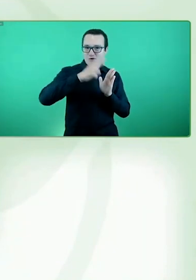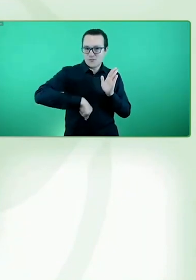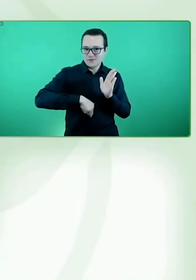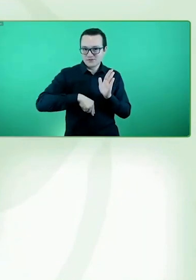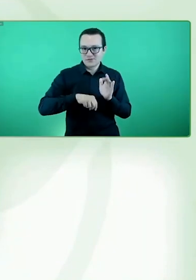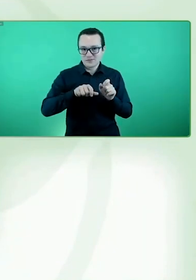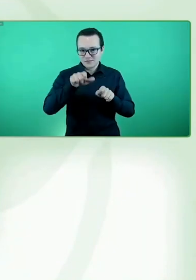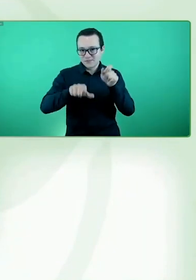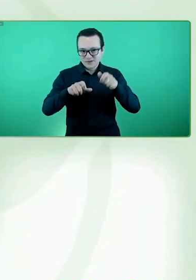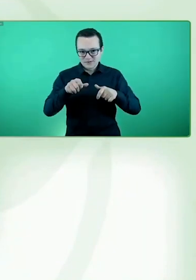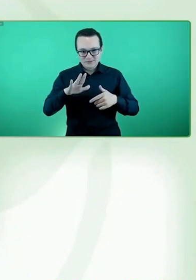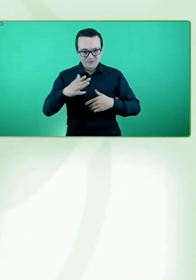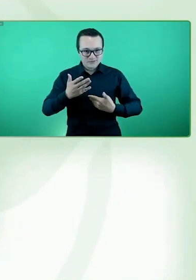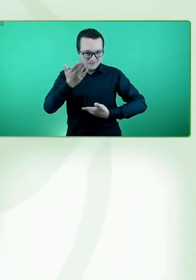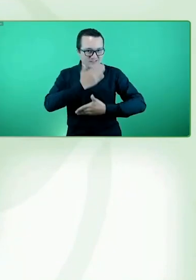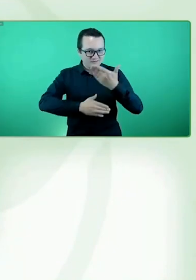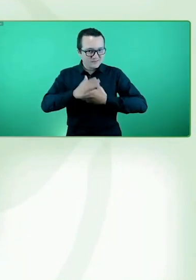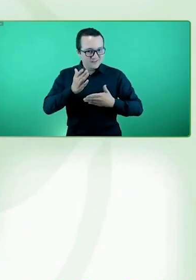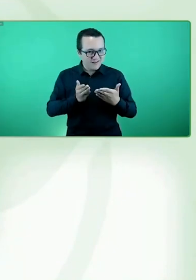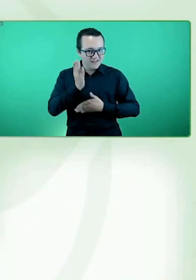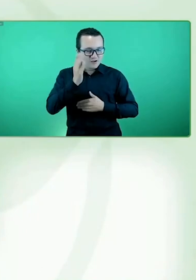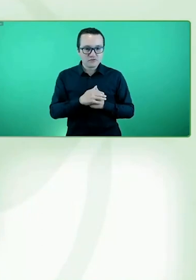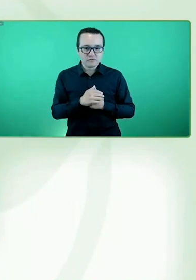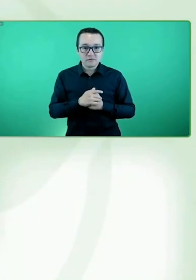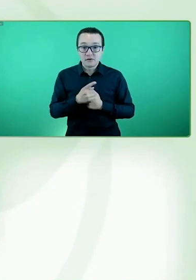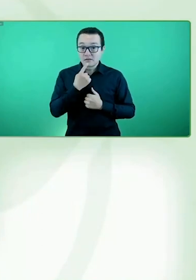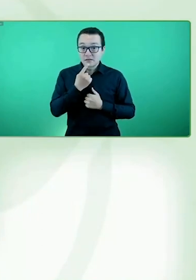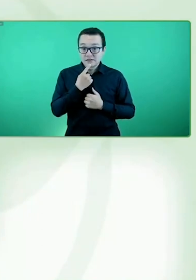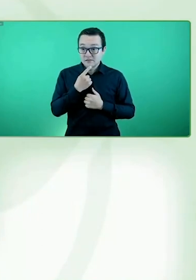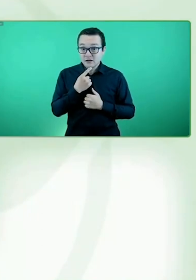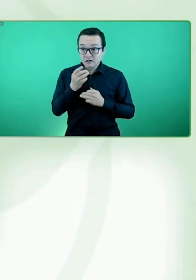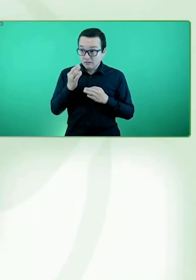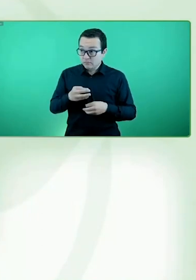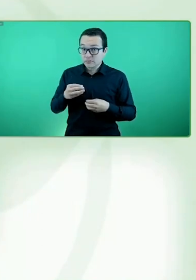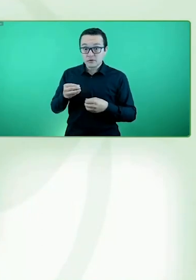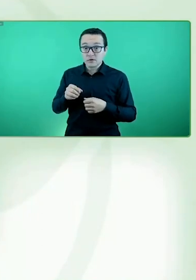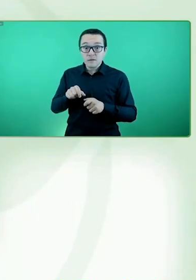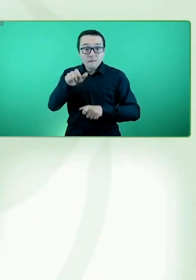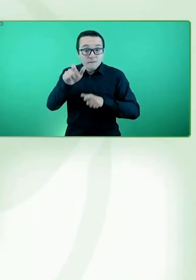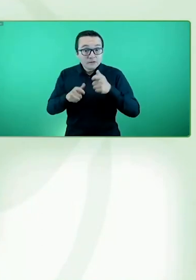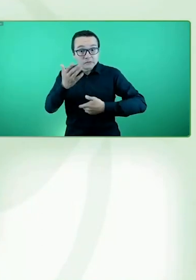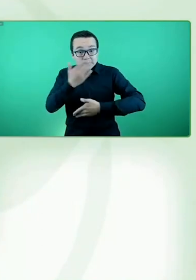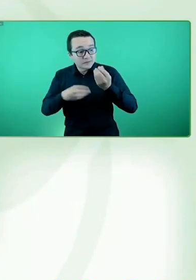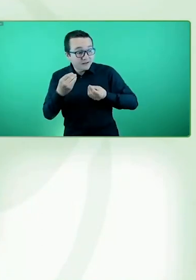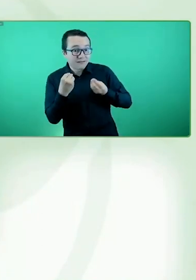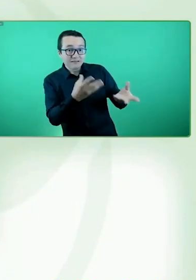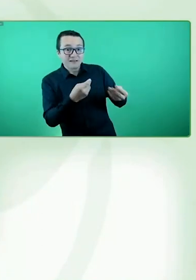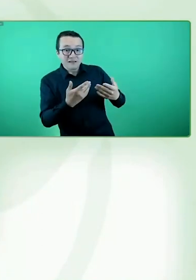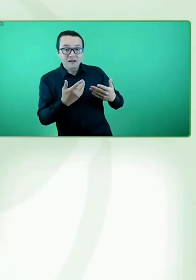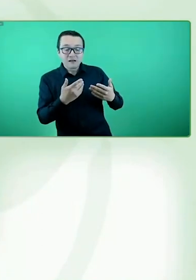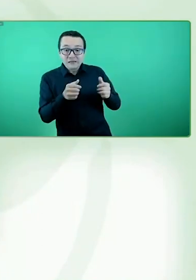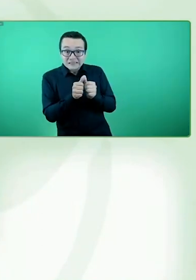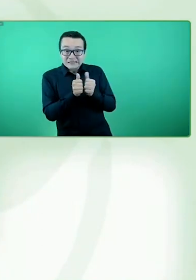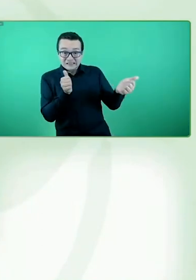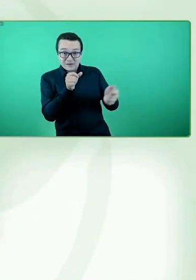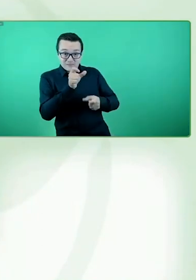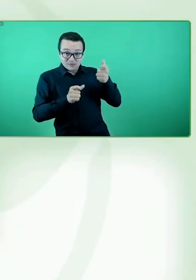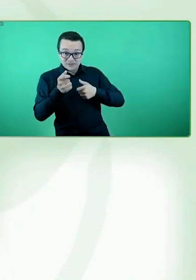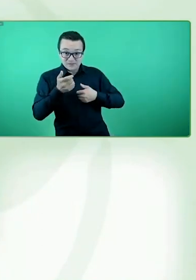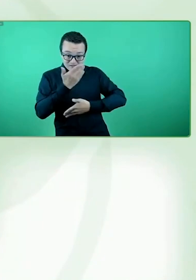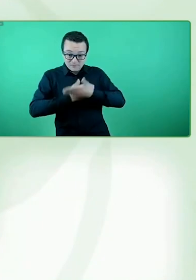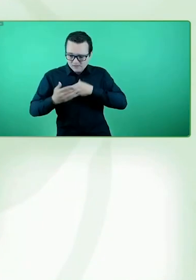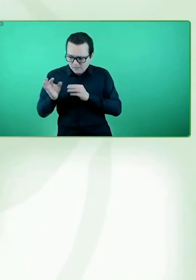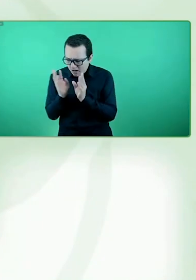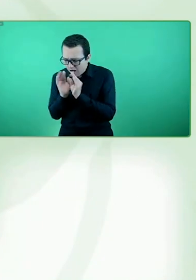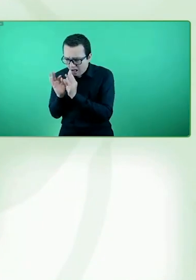con Discapacidad. Nada para las personas con discapacidad sin las propias personas con discapacidad. Para eso es fundamental